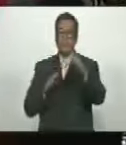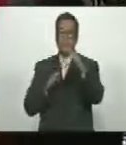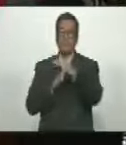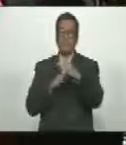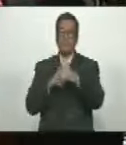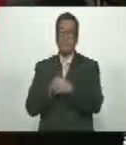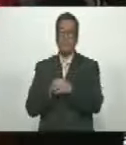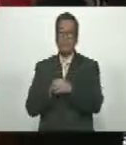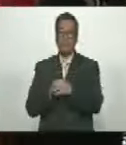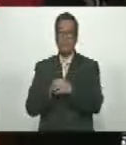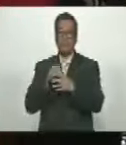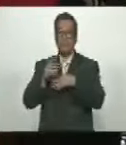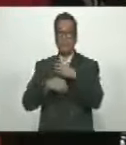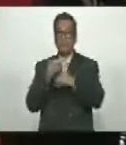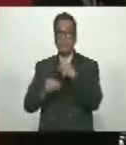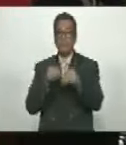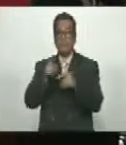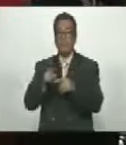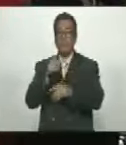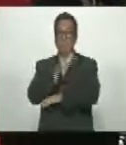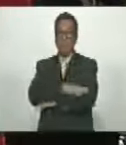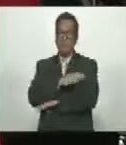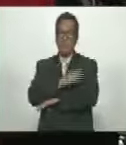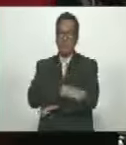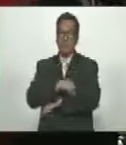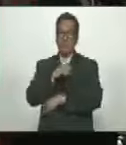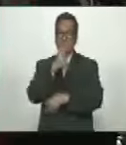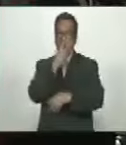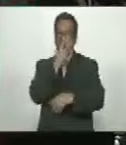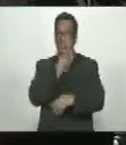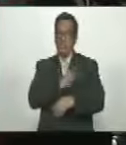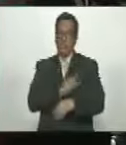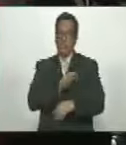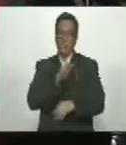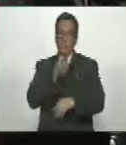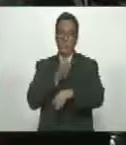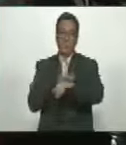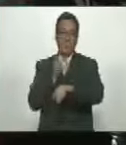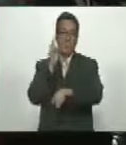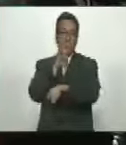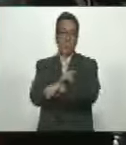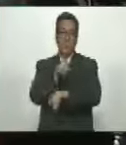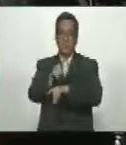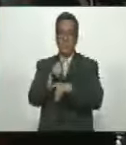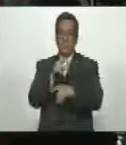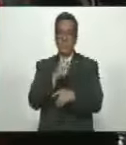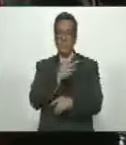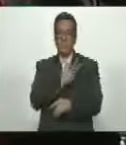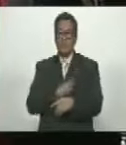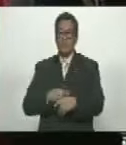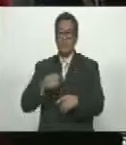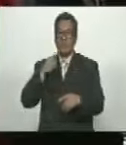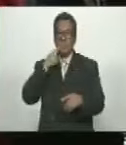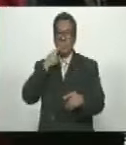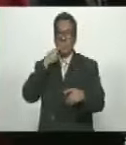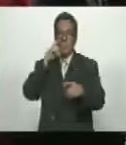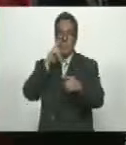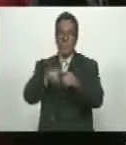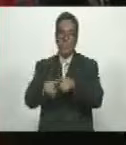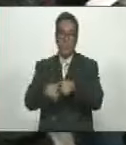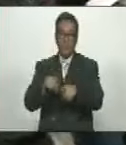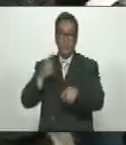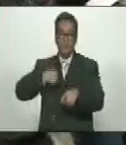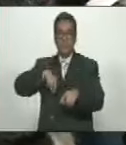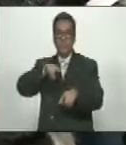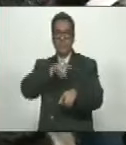vamos a hacer eso es una actitud hipócrita es una actitud mezquina si